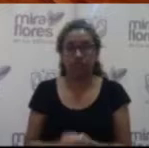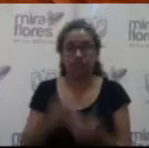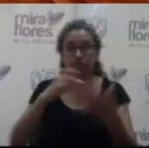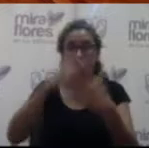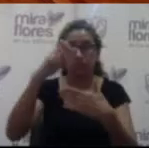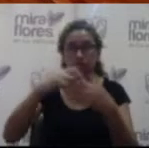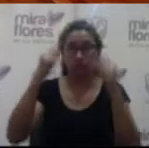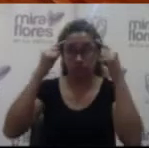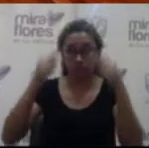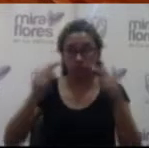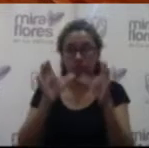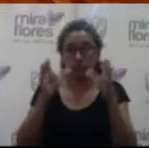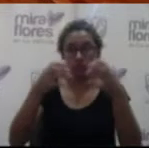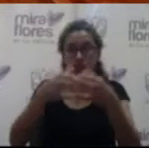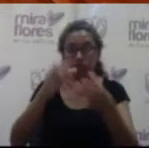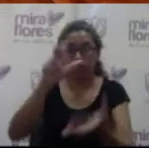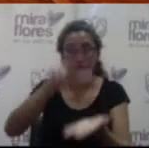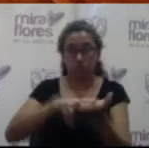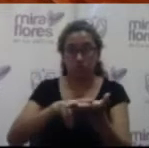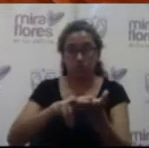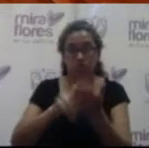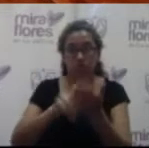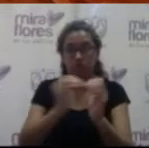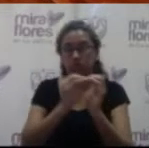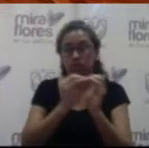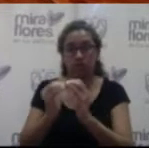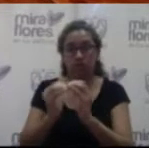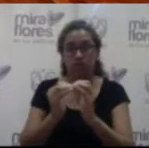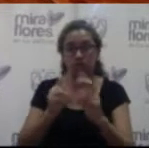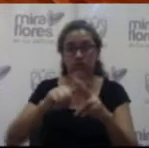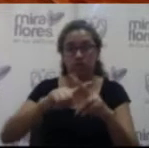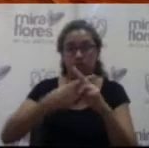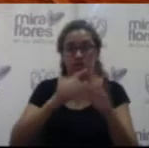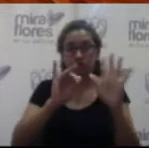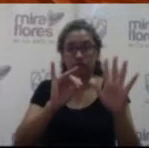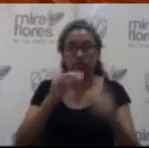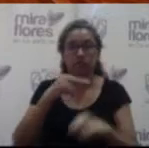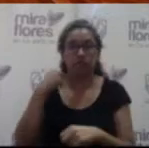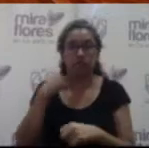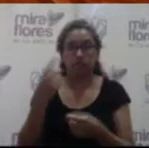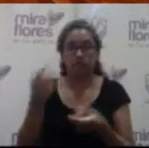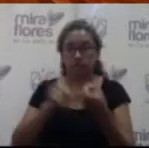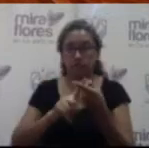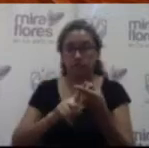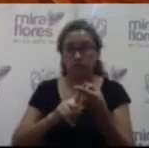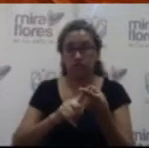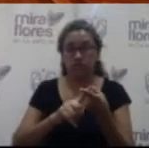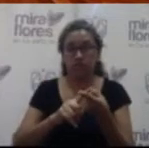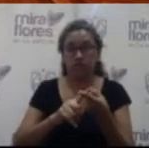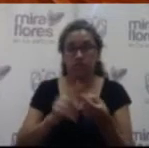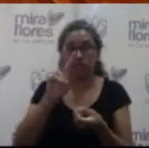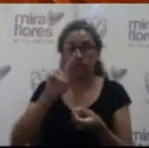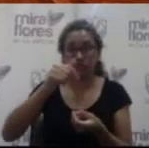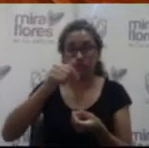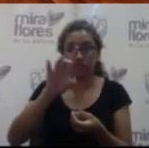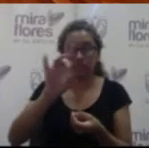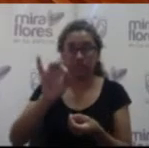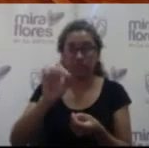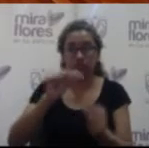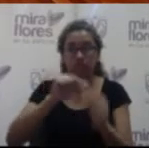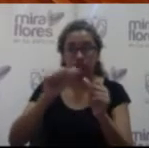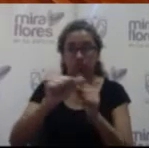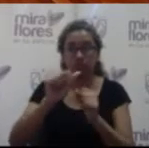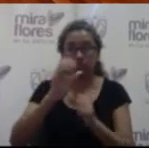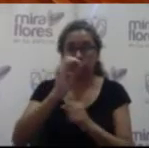Proyecto de acuerdo de consejo que aprueba con eficacia anticipada a partir del 7 de noviembre del 2017, la suscripción de la adenda